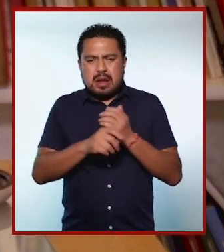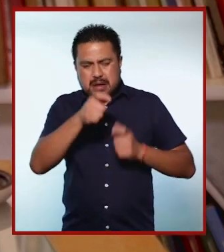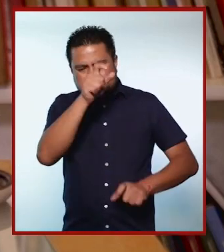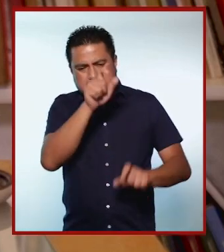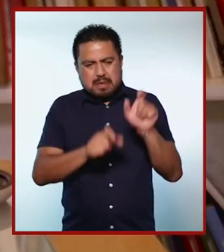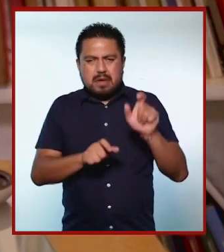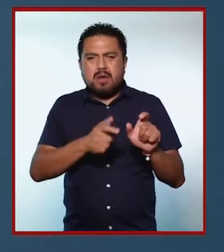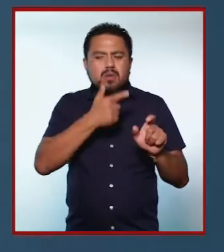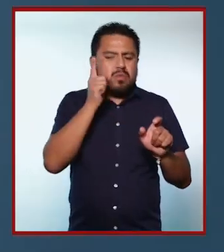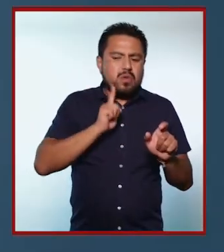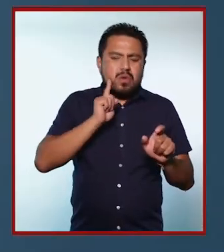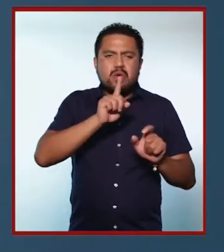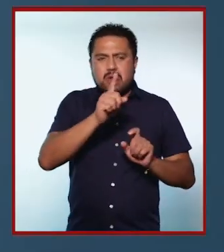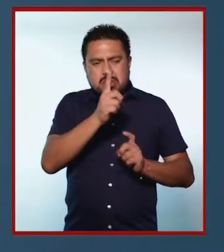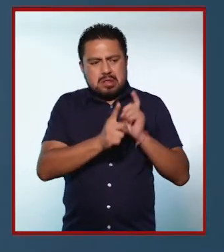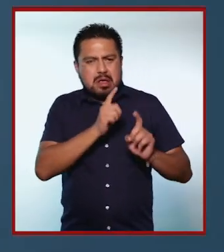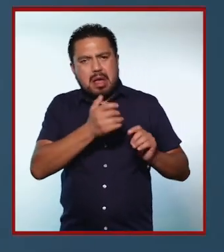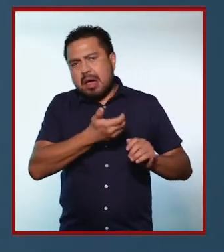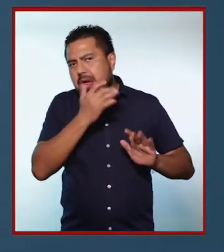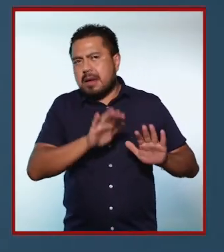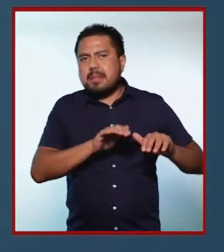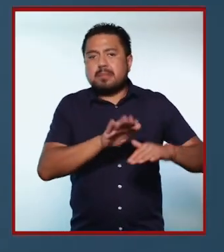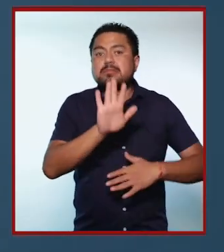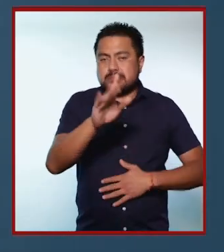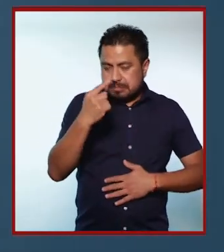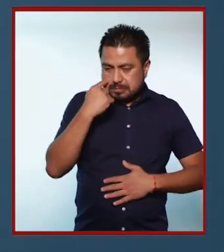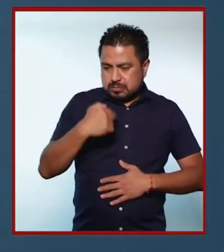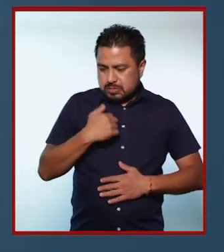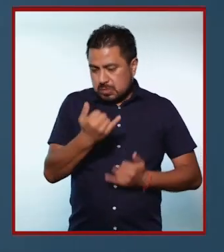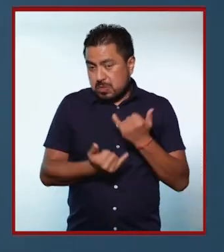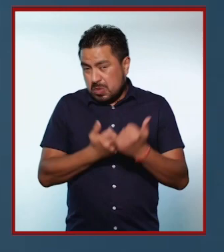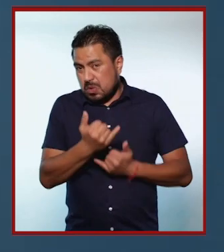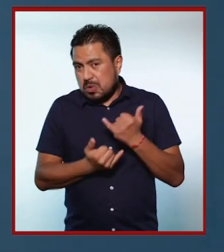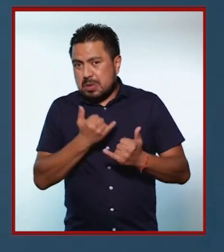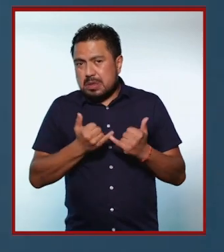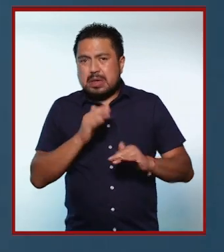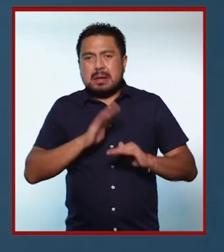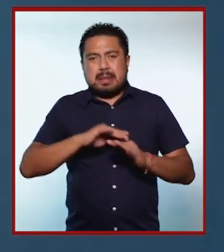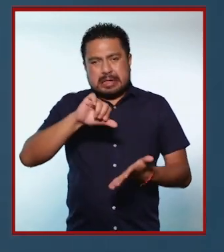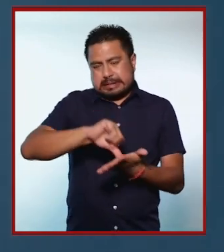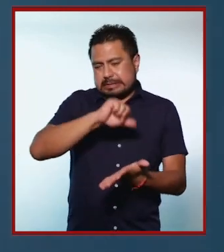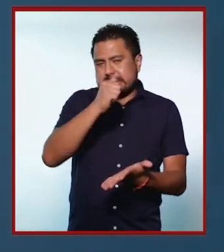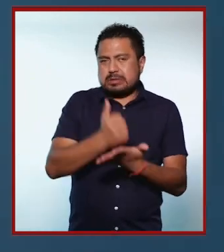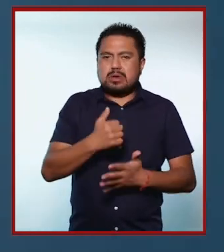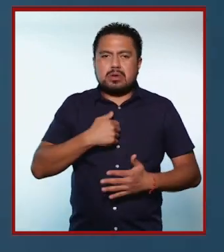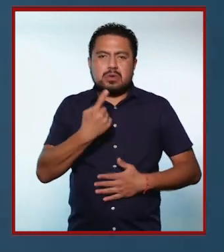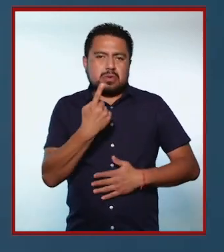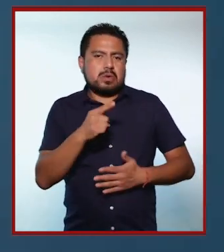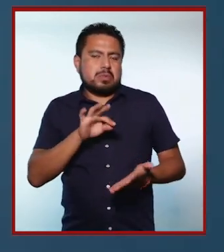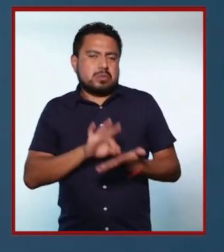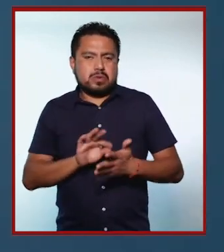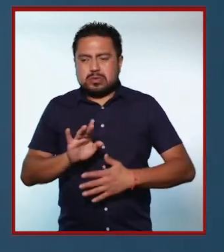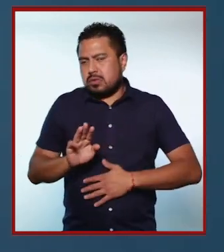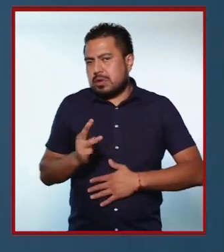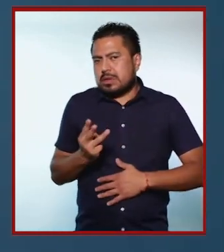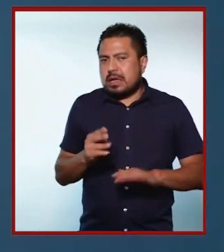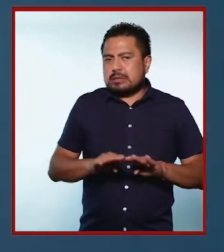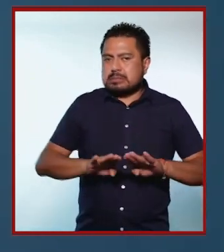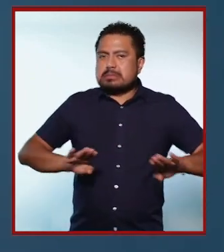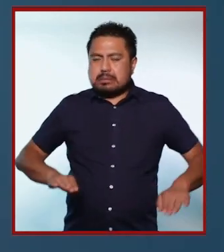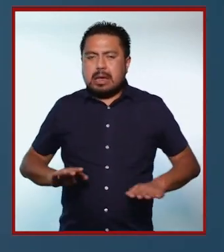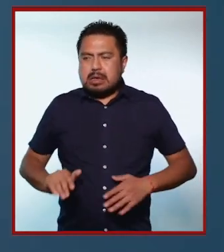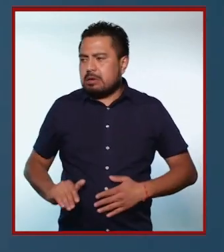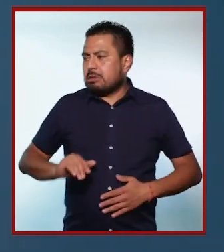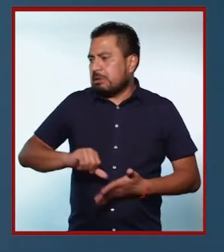características físicas como mujer en tu práctica deportiva? Fíjate que yo soy una jugadora muy pequeña. Yo mido unos 53